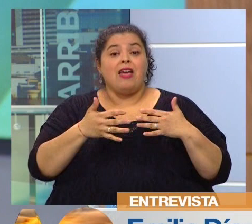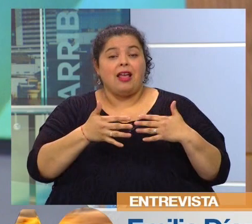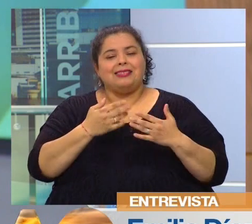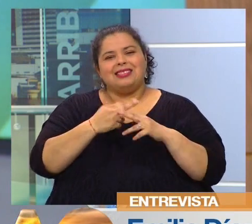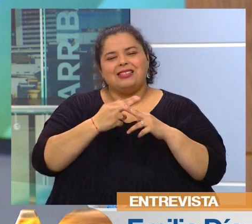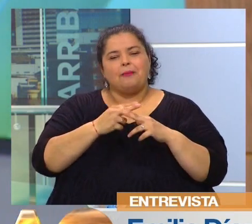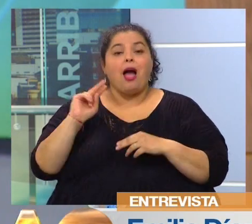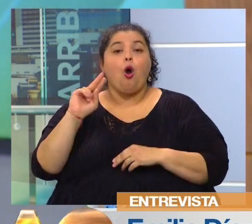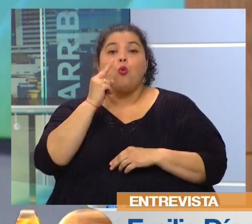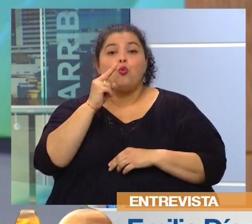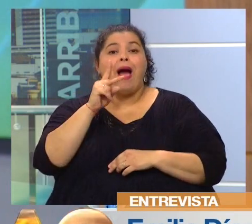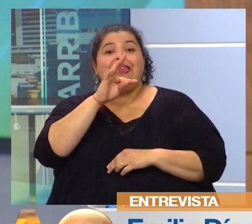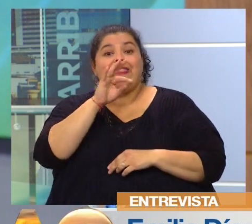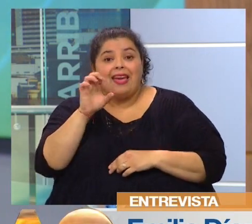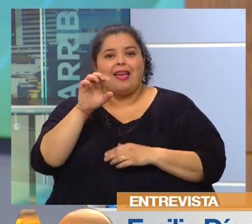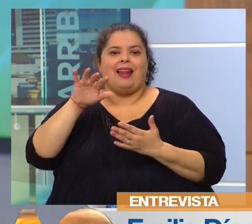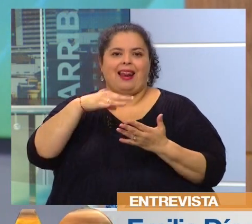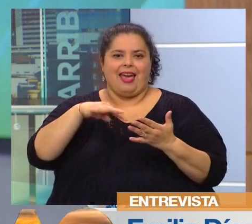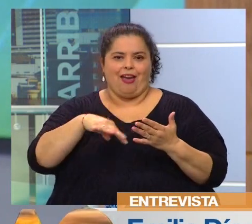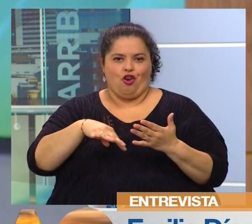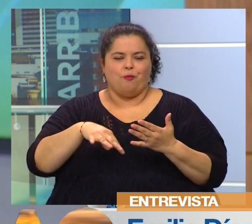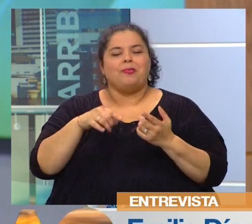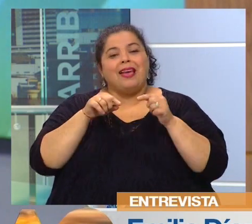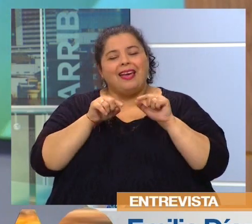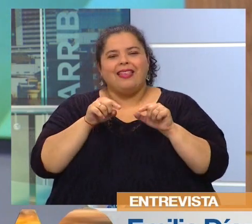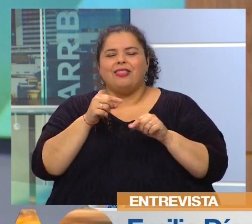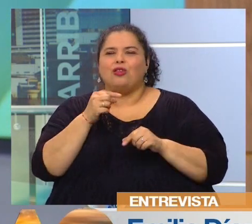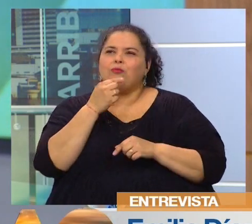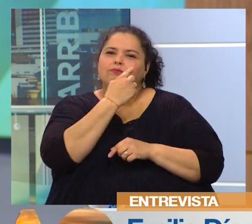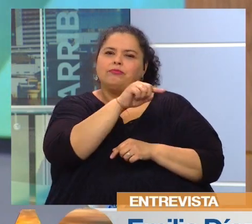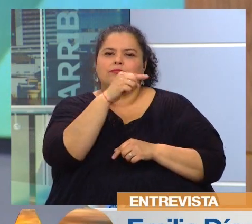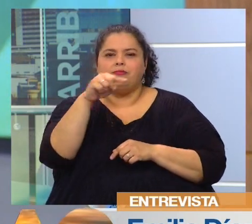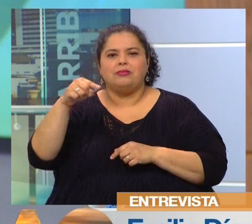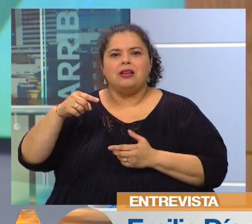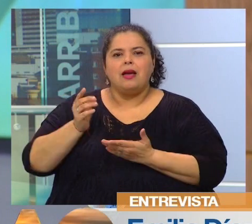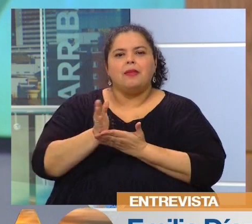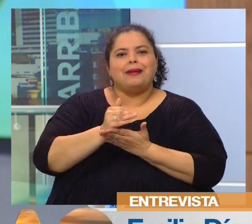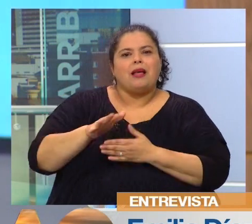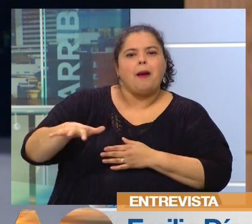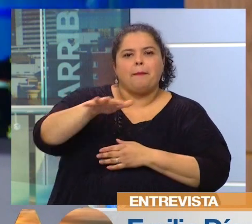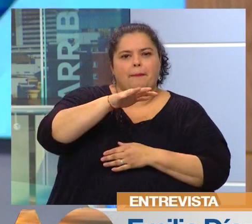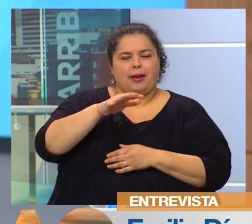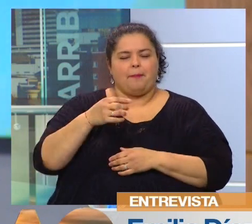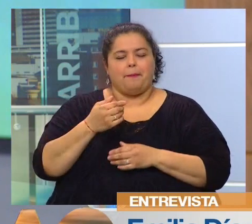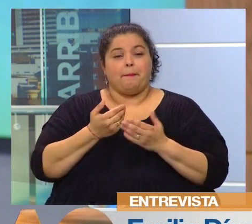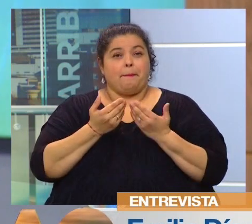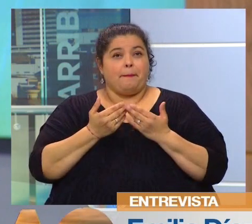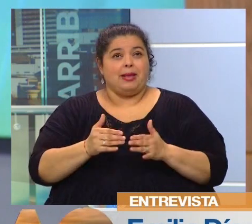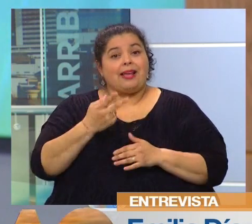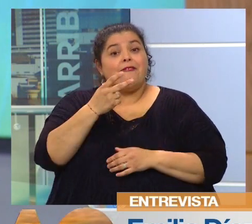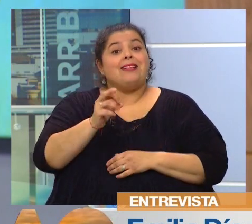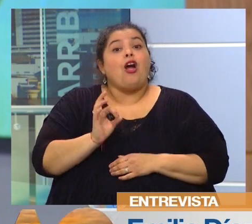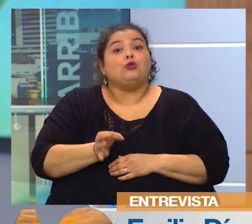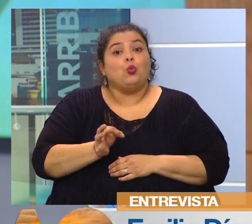preciosa de libros en el interior, en distintas partes del interior. Empezamos por Rocha el 20